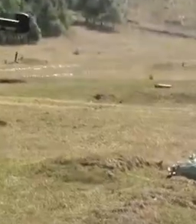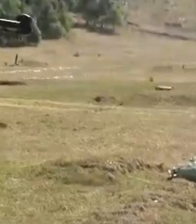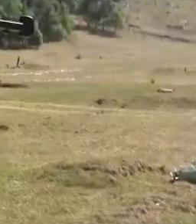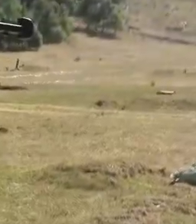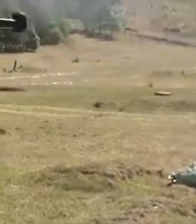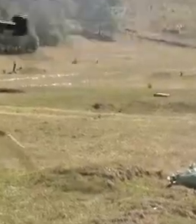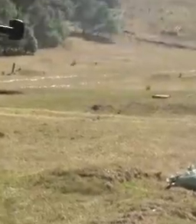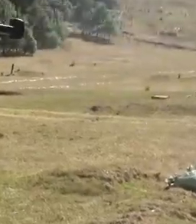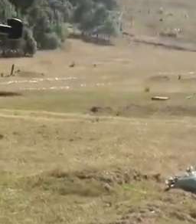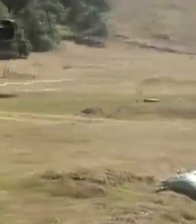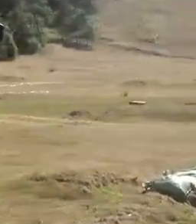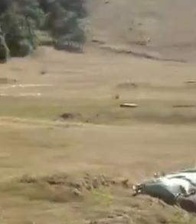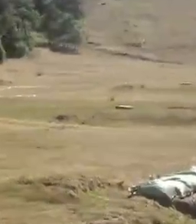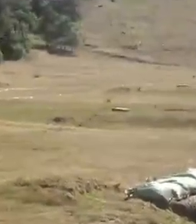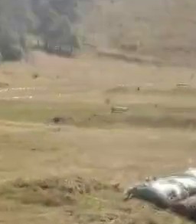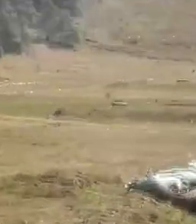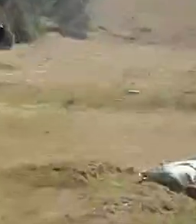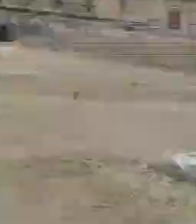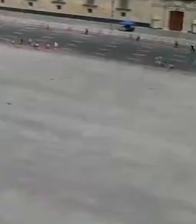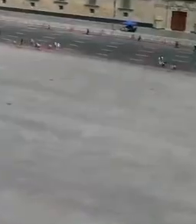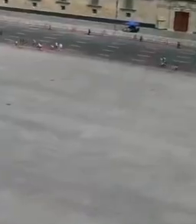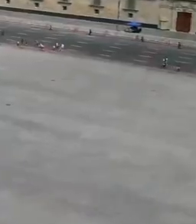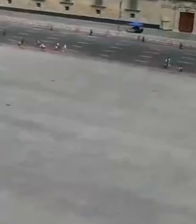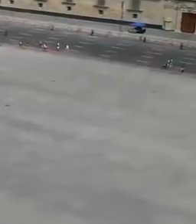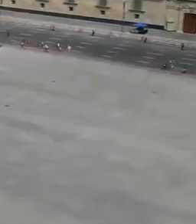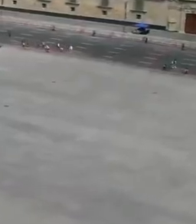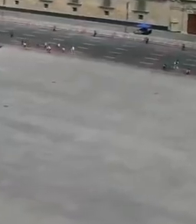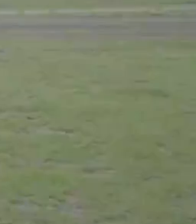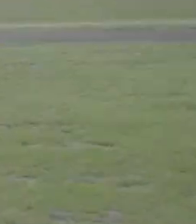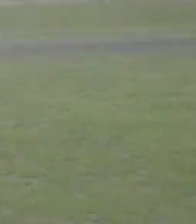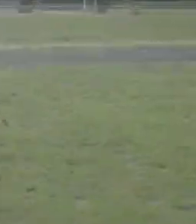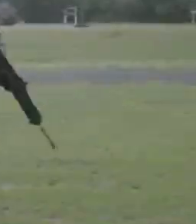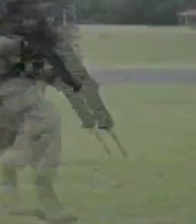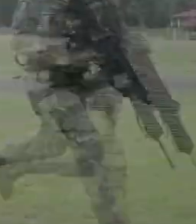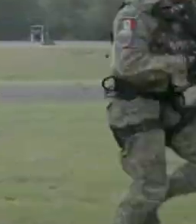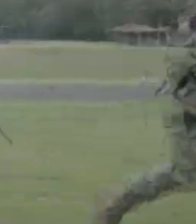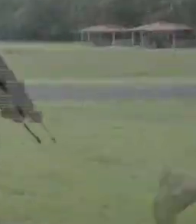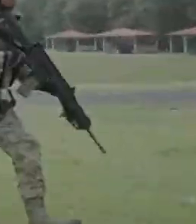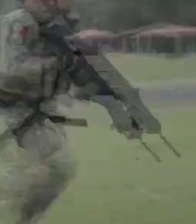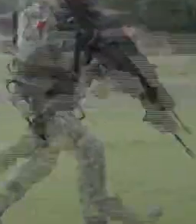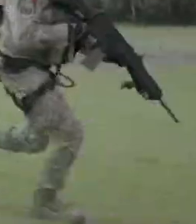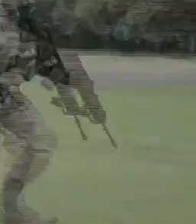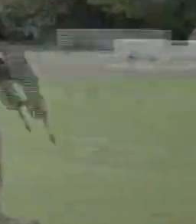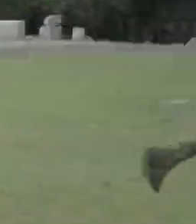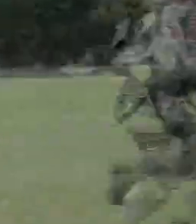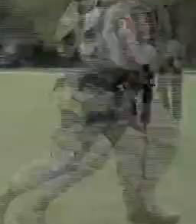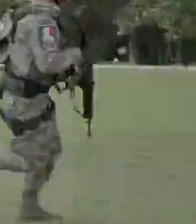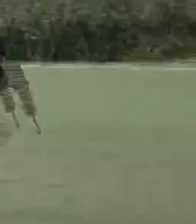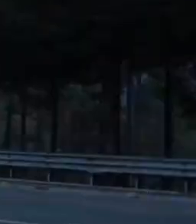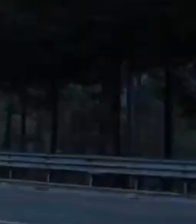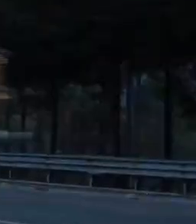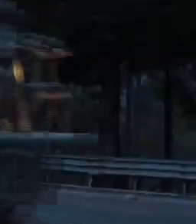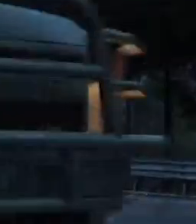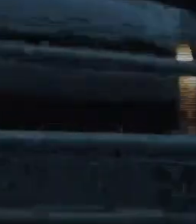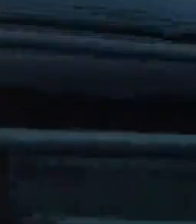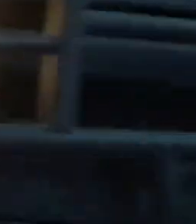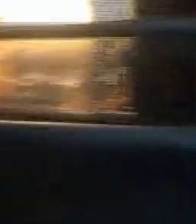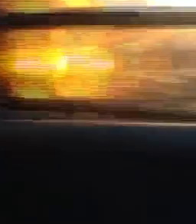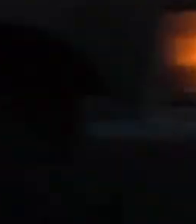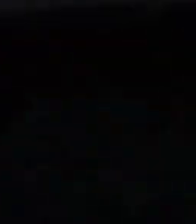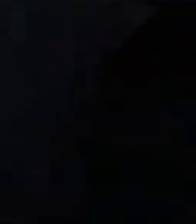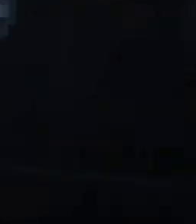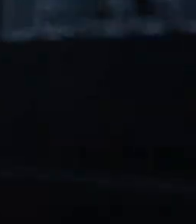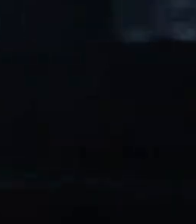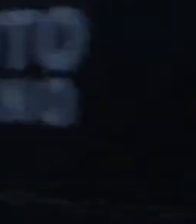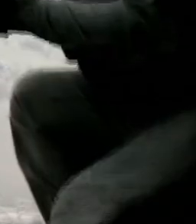Fuerzas Armadas para coadyuvar a preservar la seguridad nacional, constituyéndose en un factor primordial para fortalecer los sistemas de